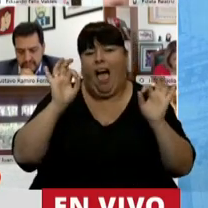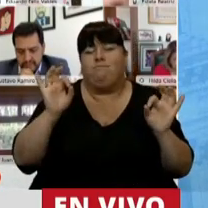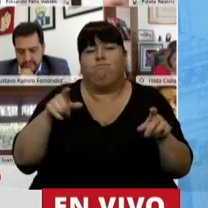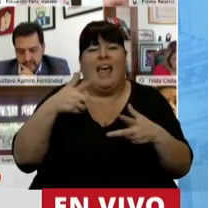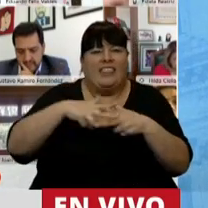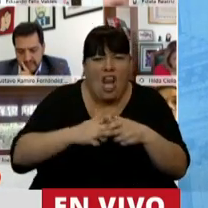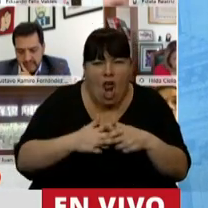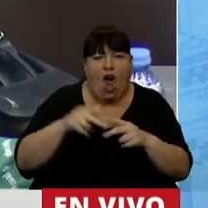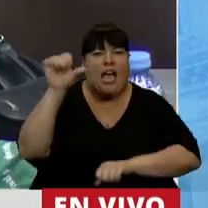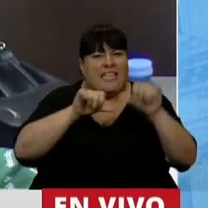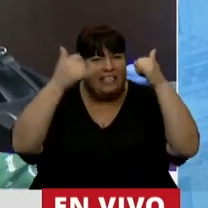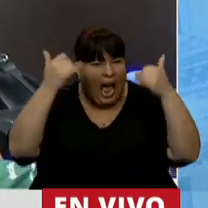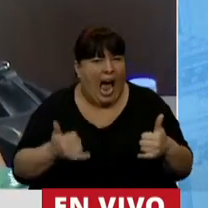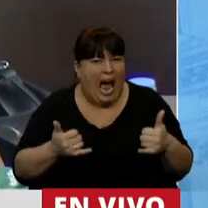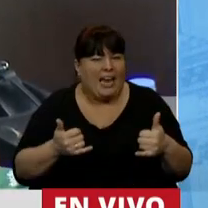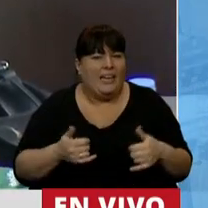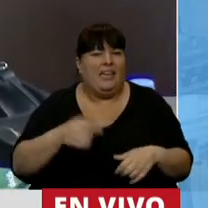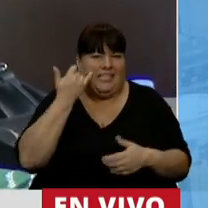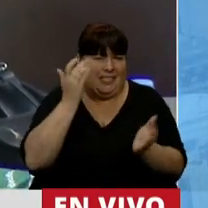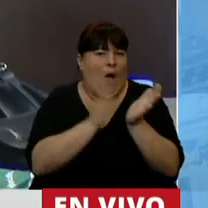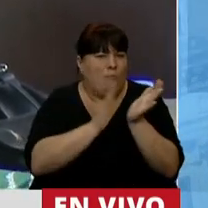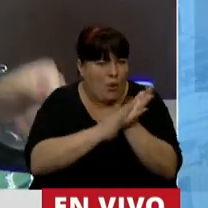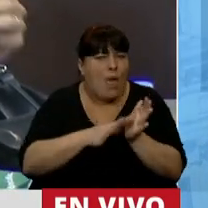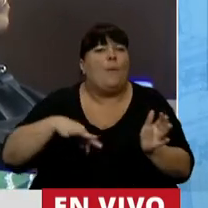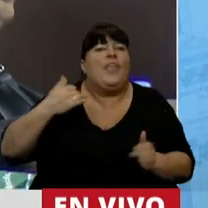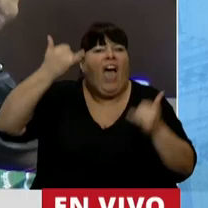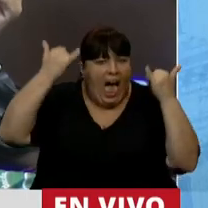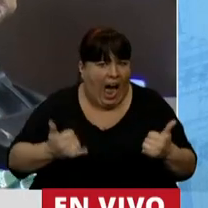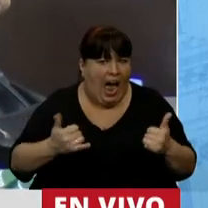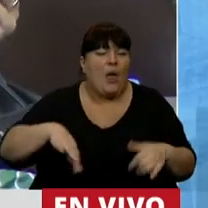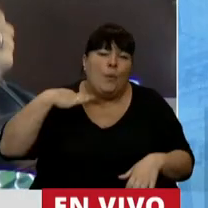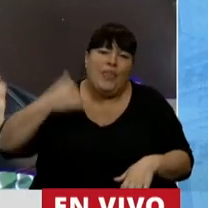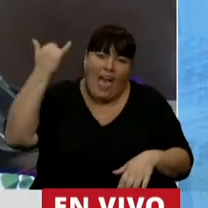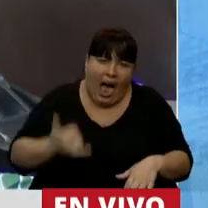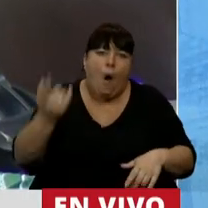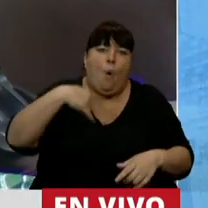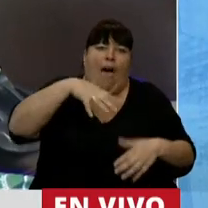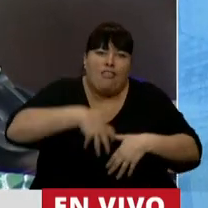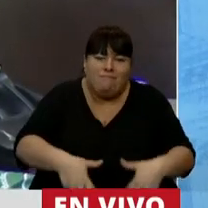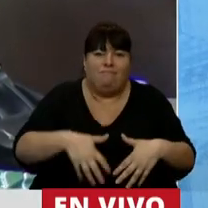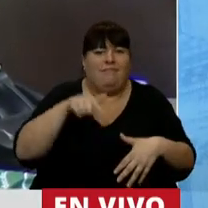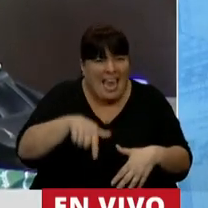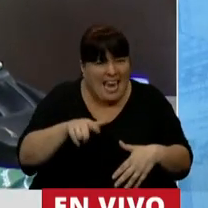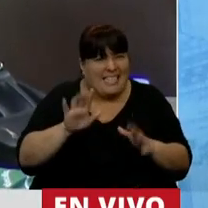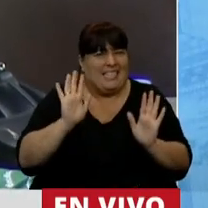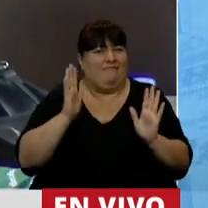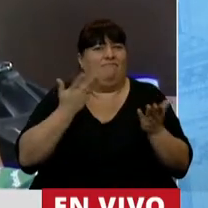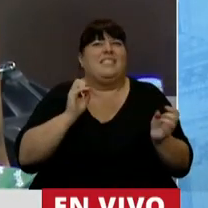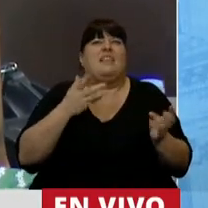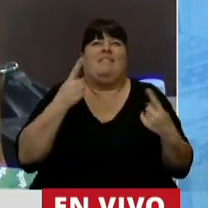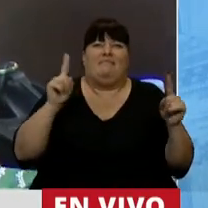la tecnología y la ciencia que ha demostrado que es vida, que hay vida desde la concepción, vamos a decir que es un fenómeno.